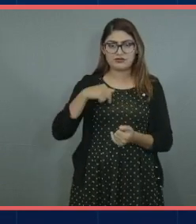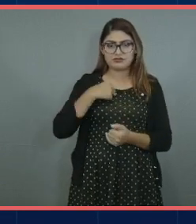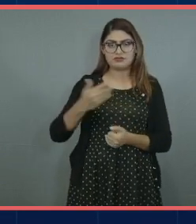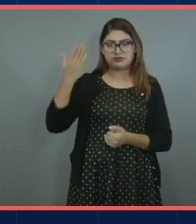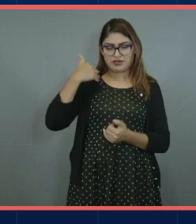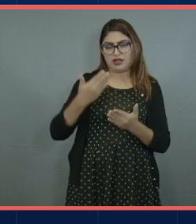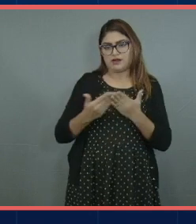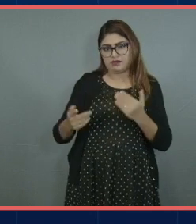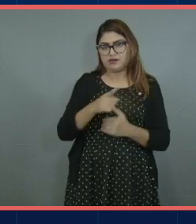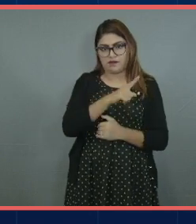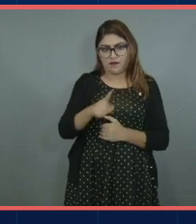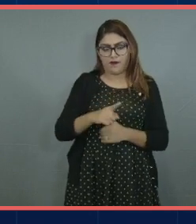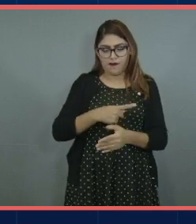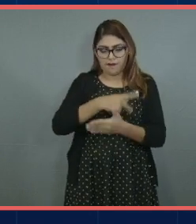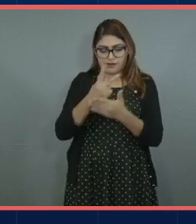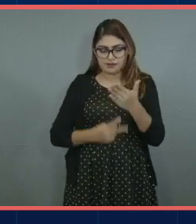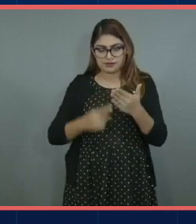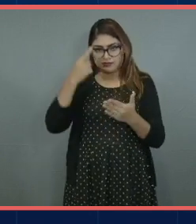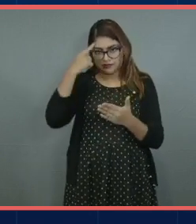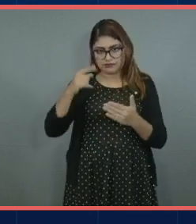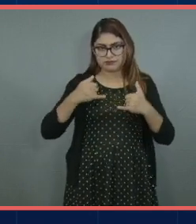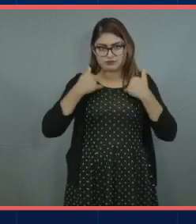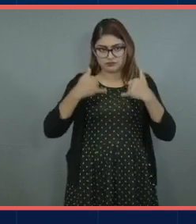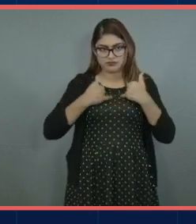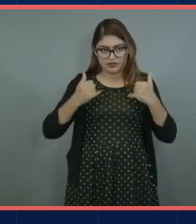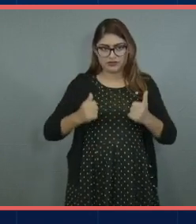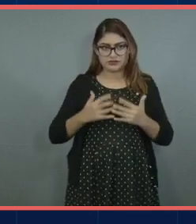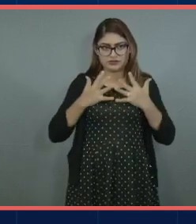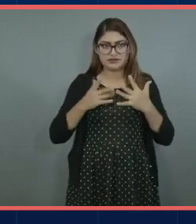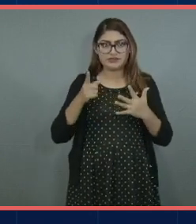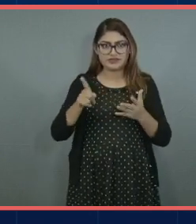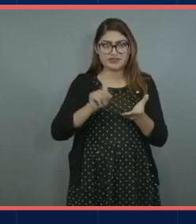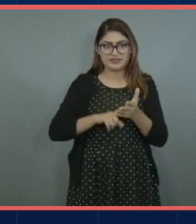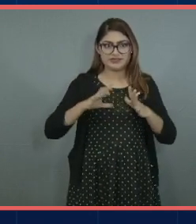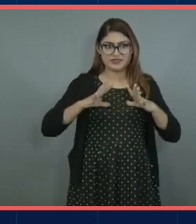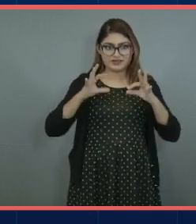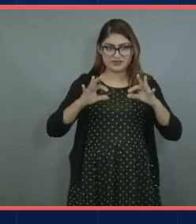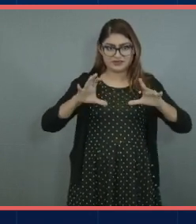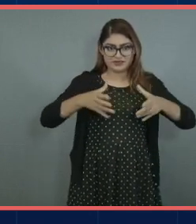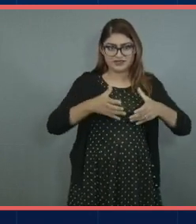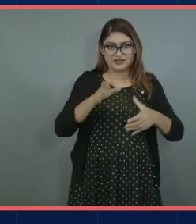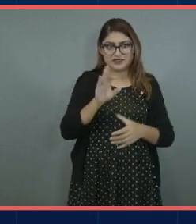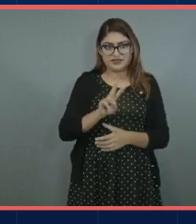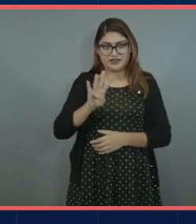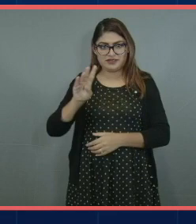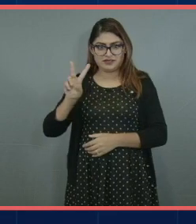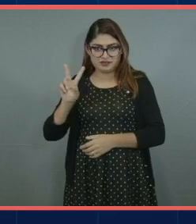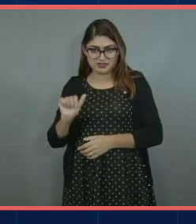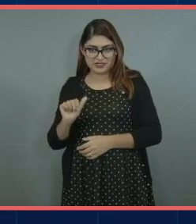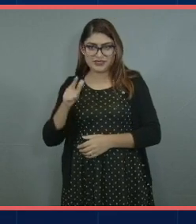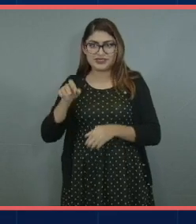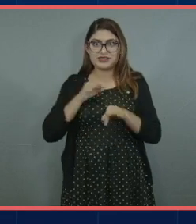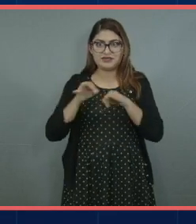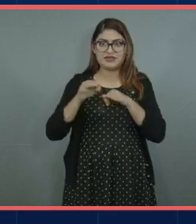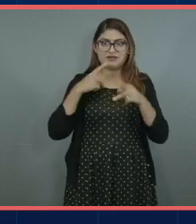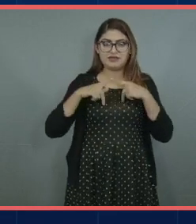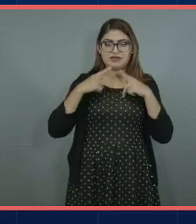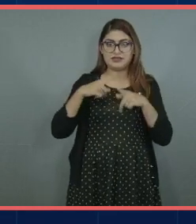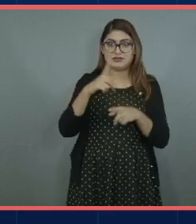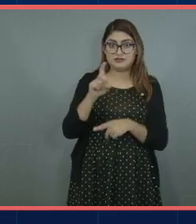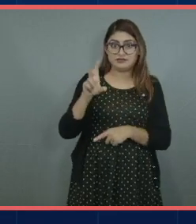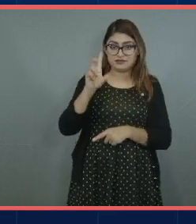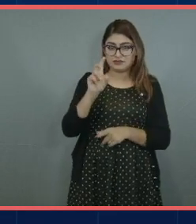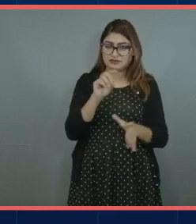ustedes en el programa de chavos que inspiran en la fundación trabajan alrededor de ciento treinta personas que están dedicadas a